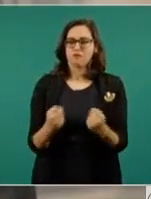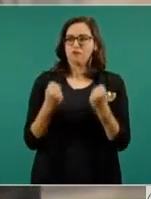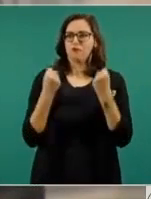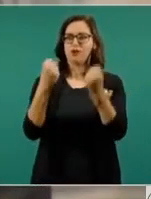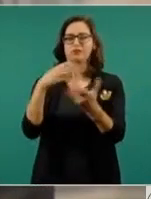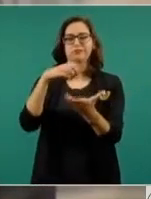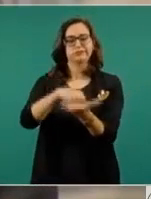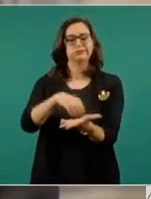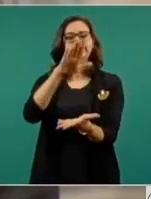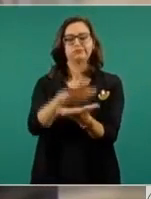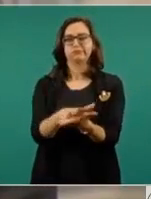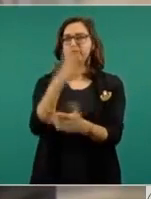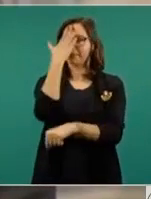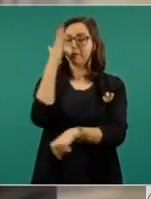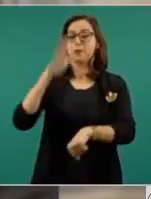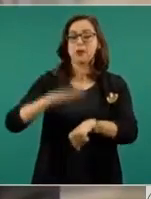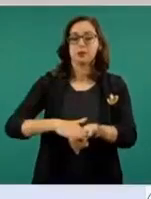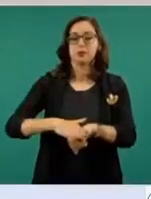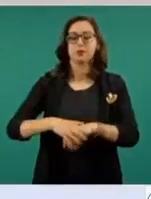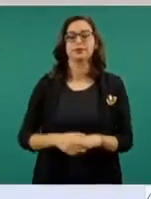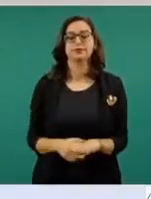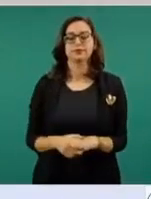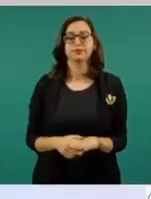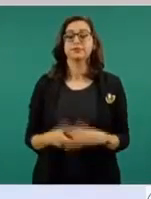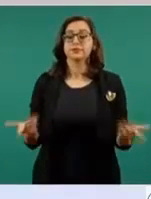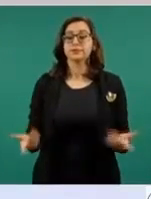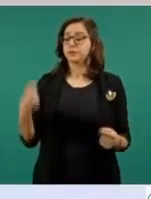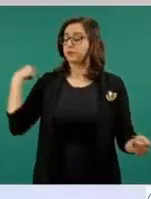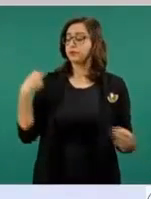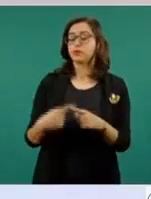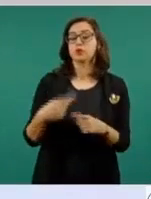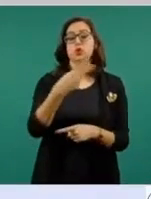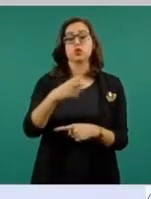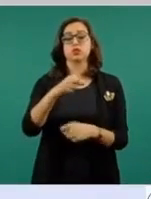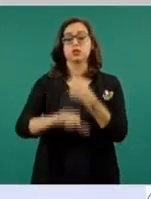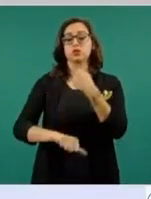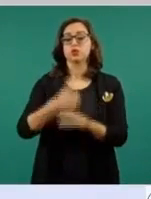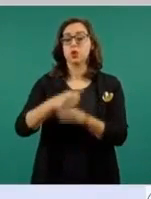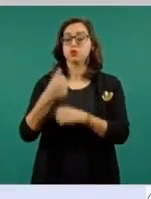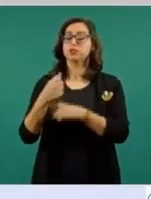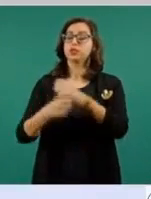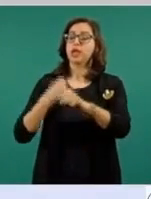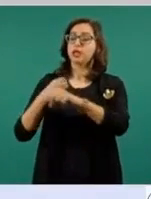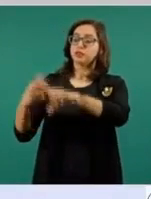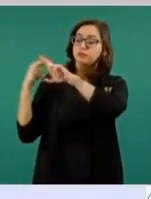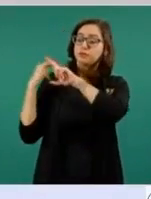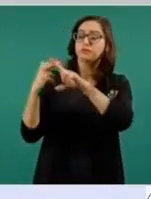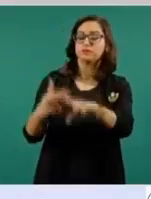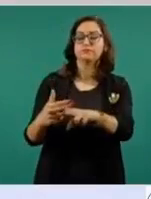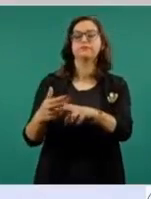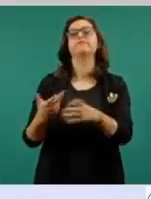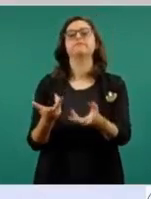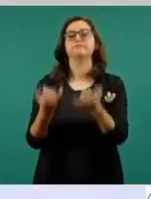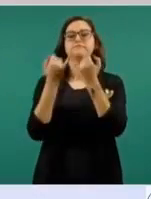pueblo. Celebrar el 211 aniversario del inicio de la lucha por la independencia